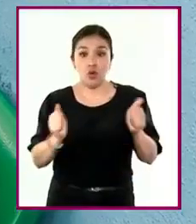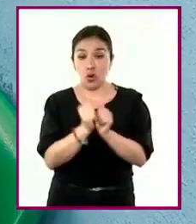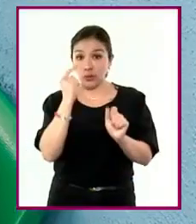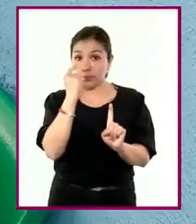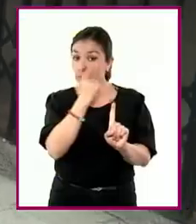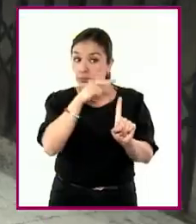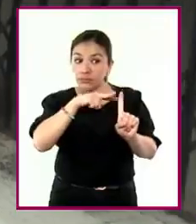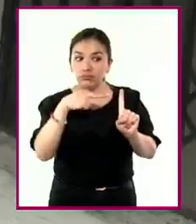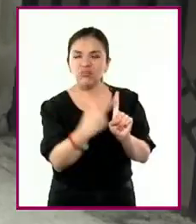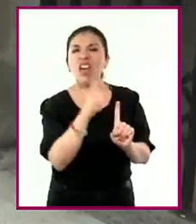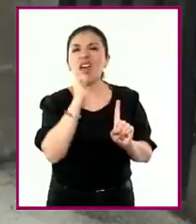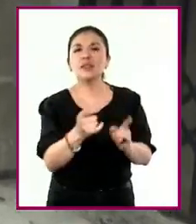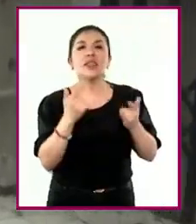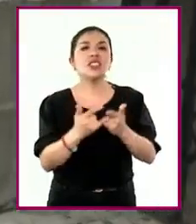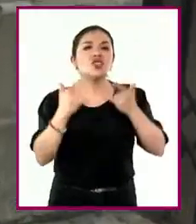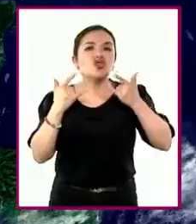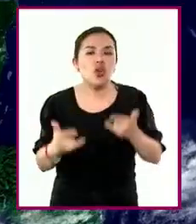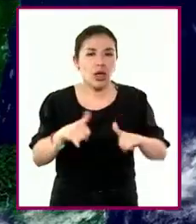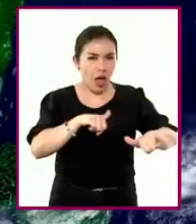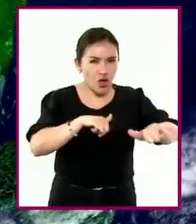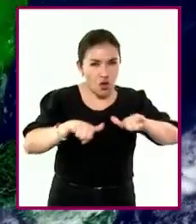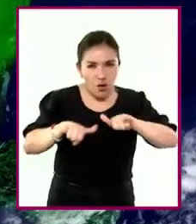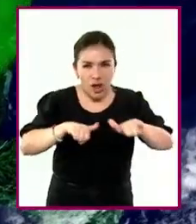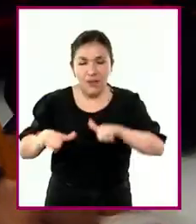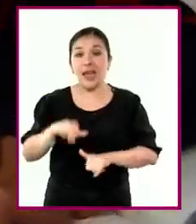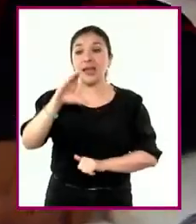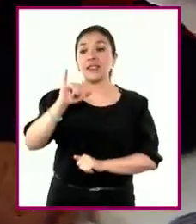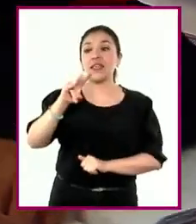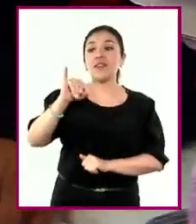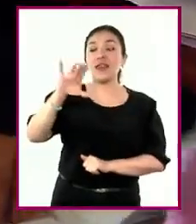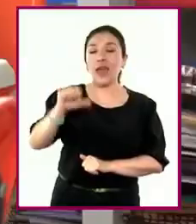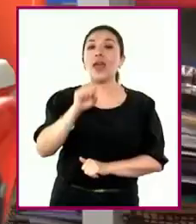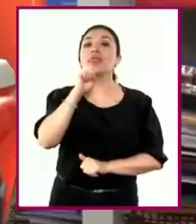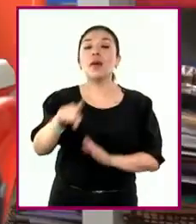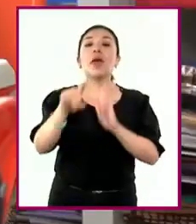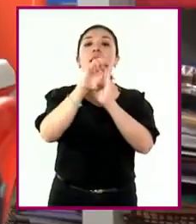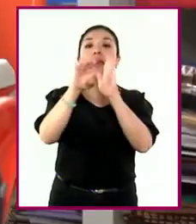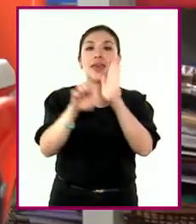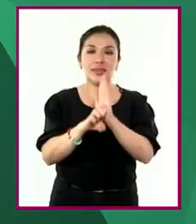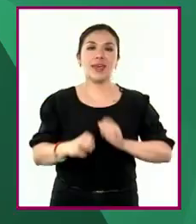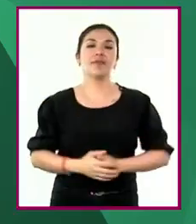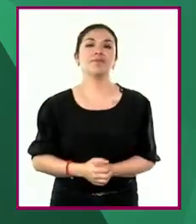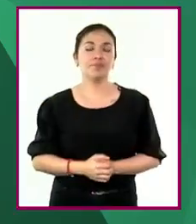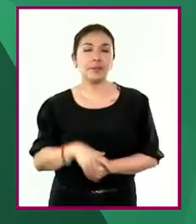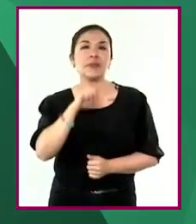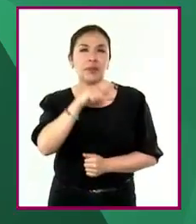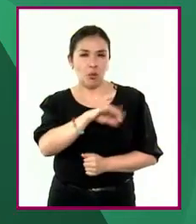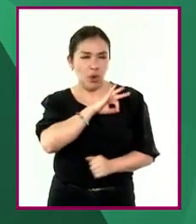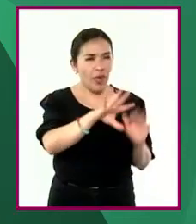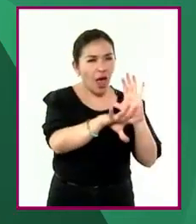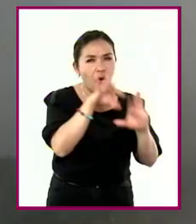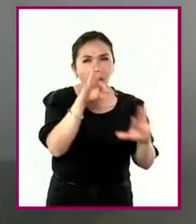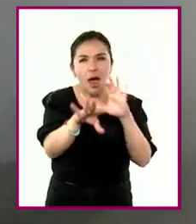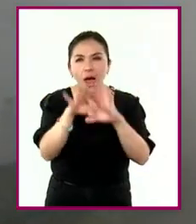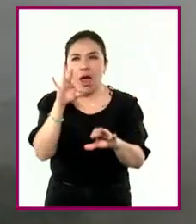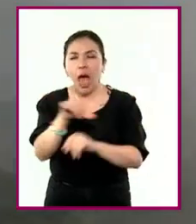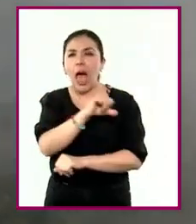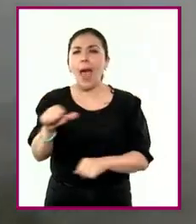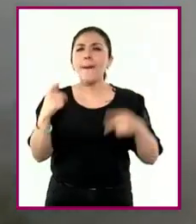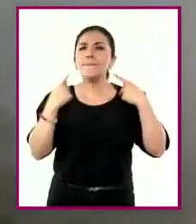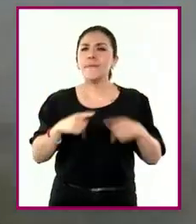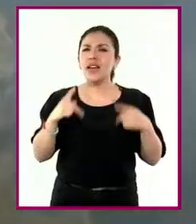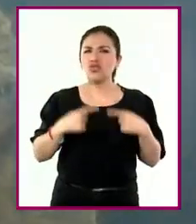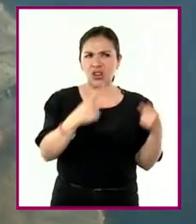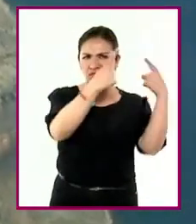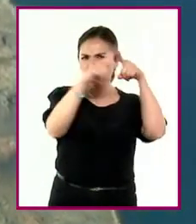una perspectiva histórica, geográfica, cívica y ética. También identificarán cómo